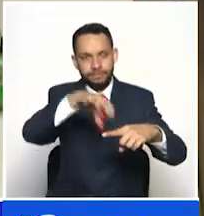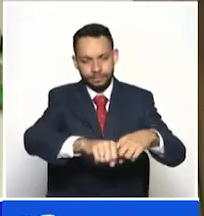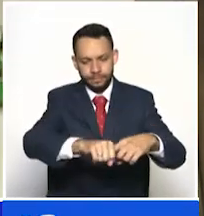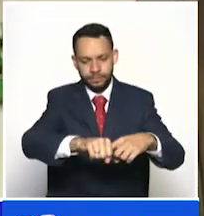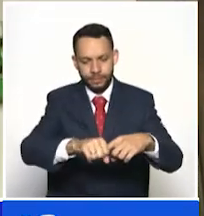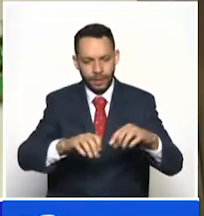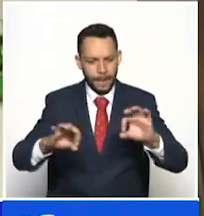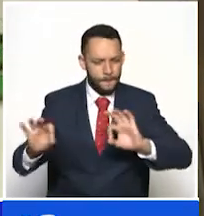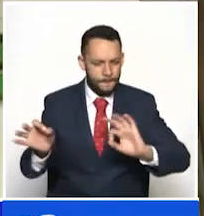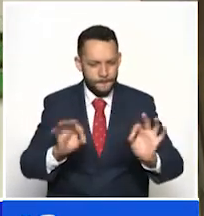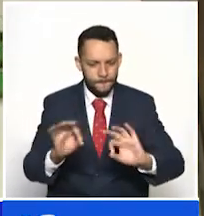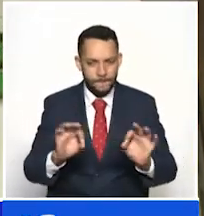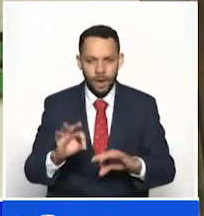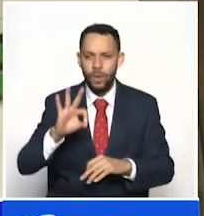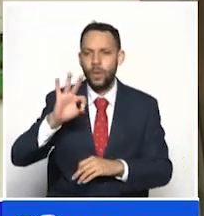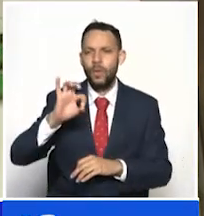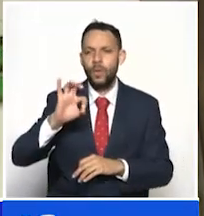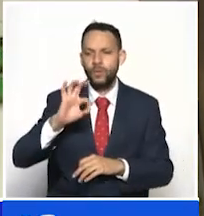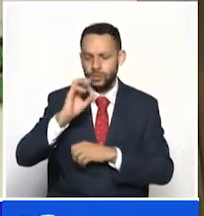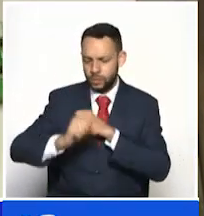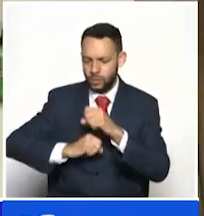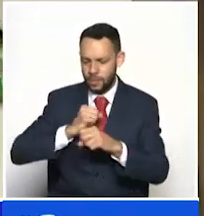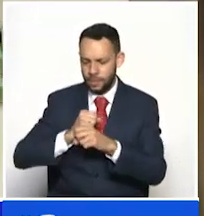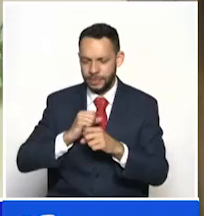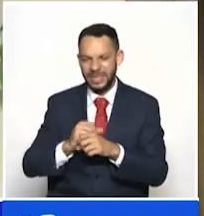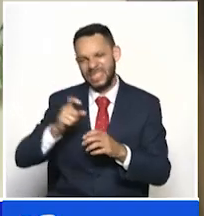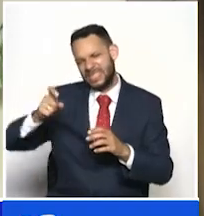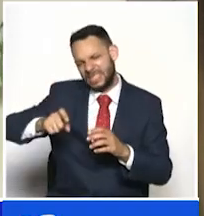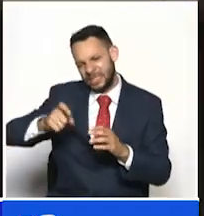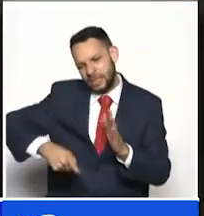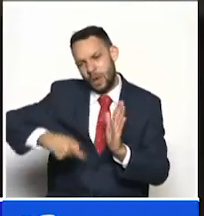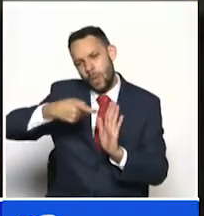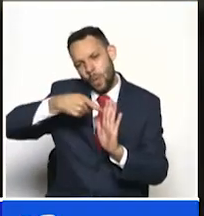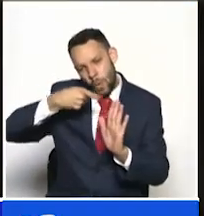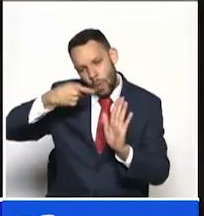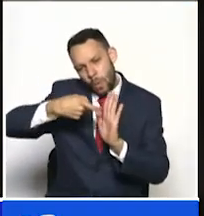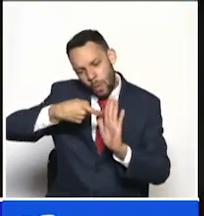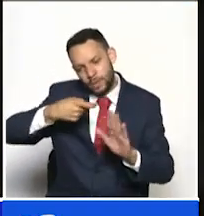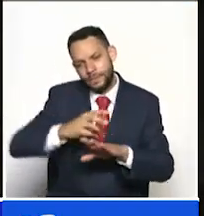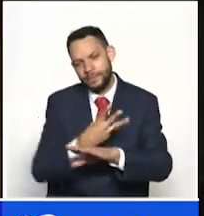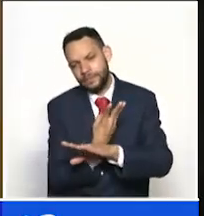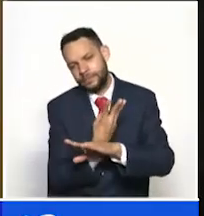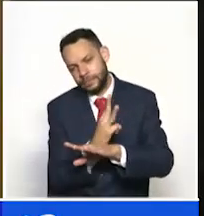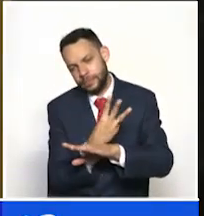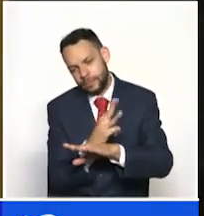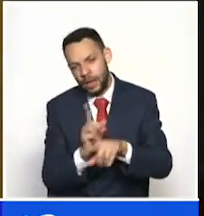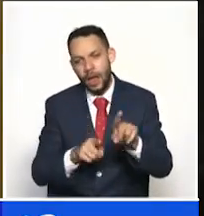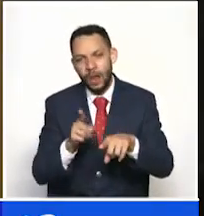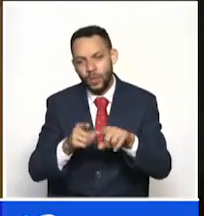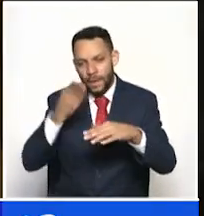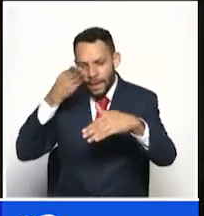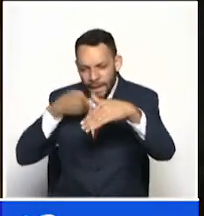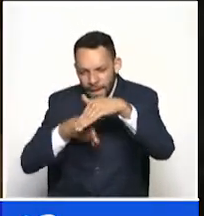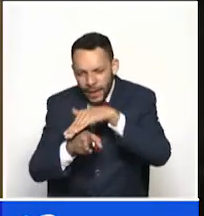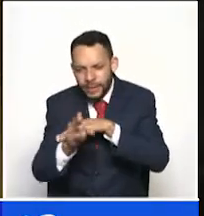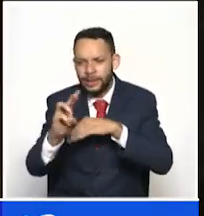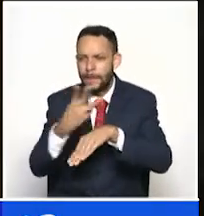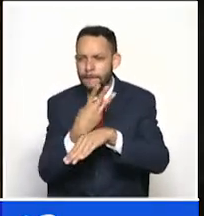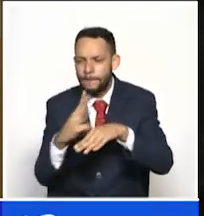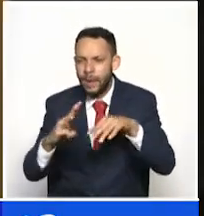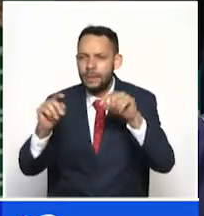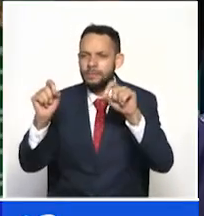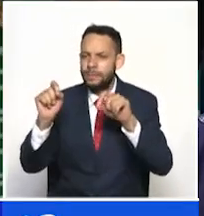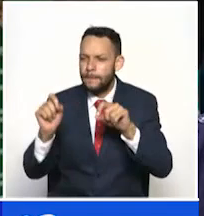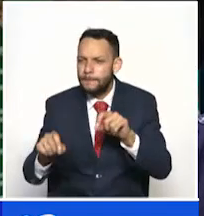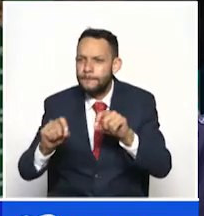llevamos funcionando hace ocho años que tenemos que irle haciendo unos cambiecitos, a veces las personas ingresan y a veces hay congestión dentro de la página